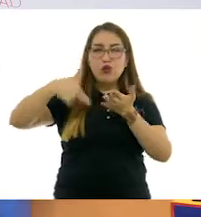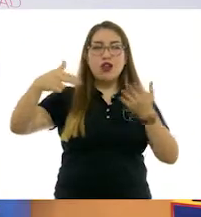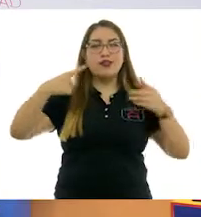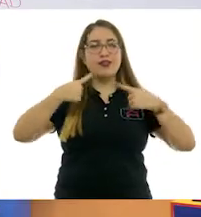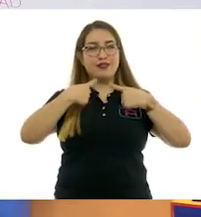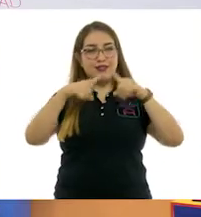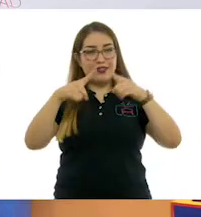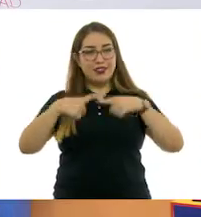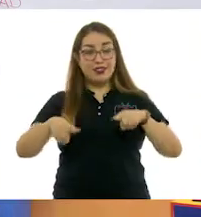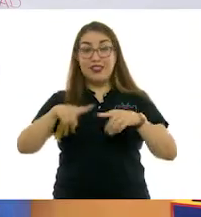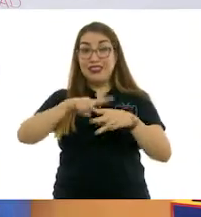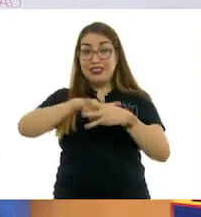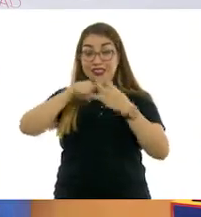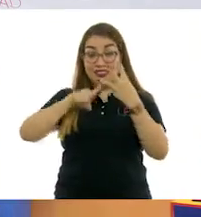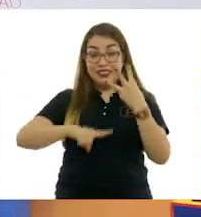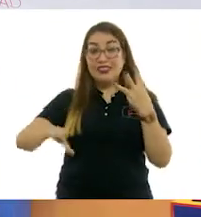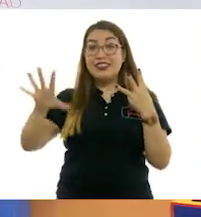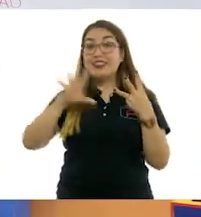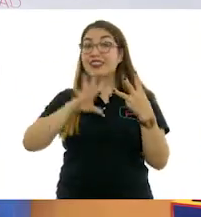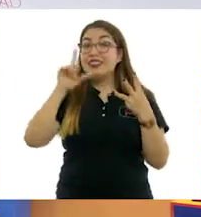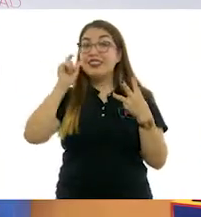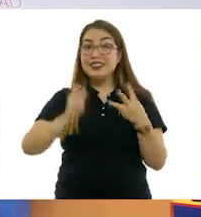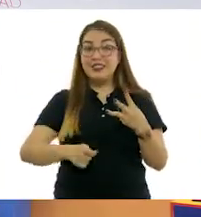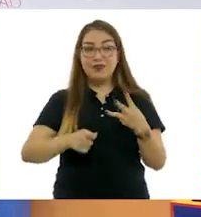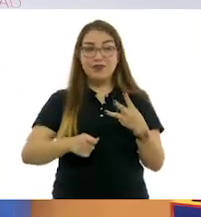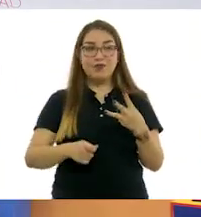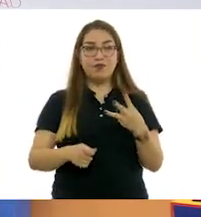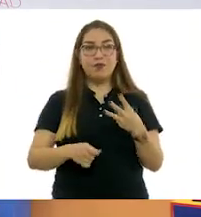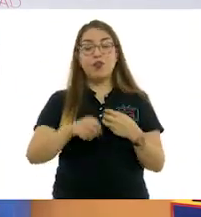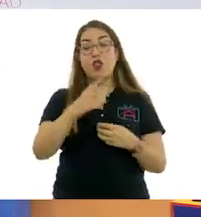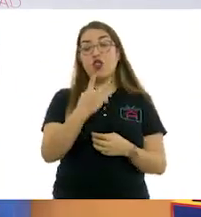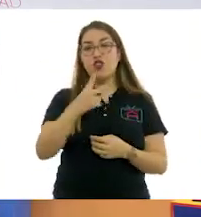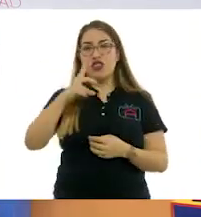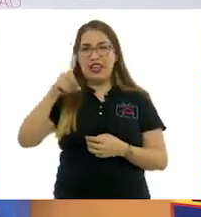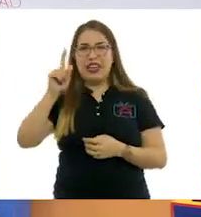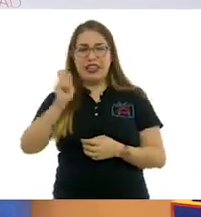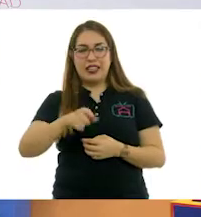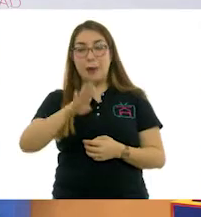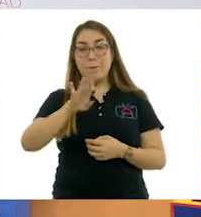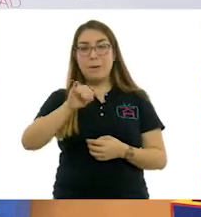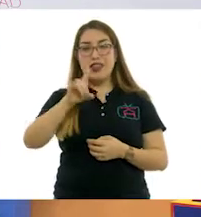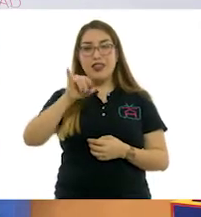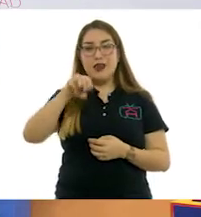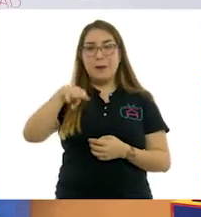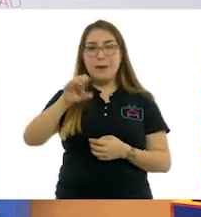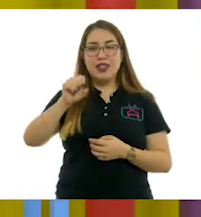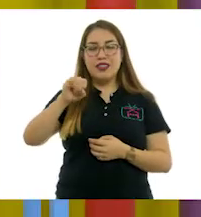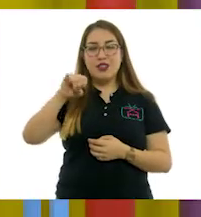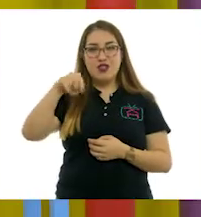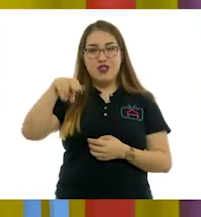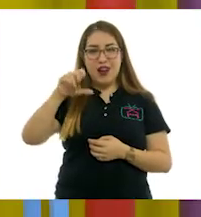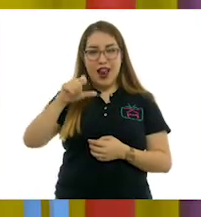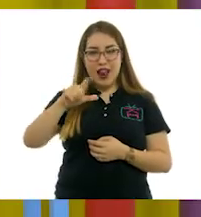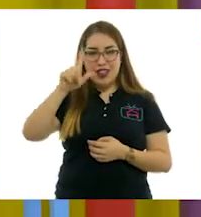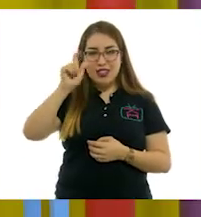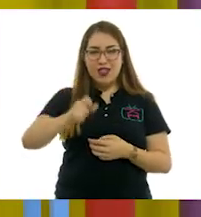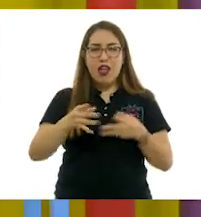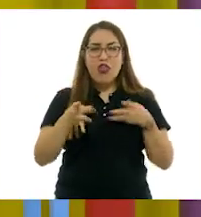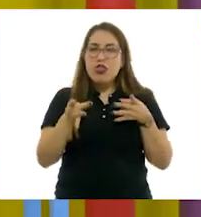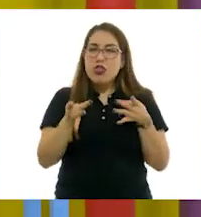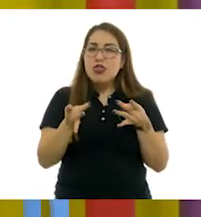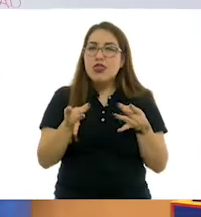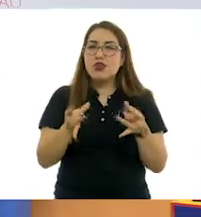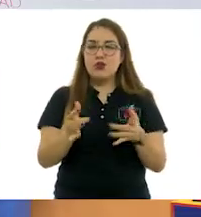ocupan todas ellas, ocupan un concepto bidimensional, sí, que es la textura. De acuerdo. Sí, la